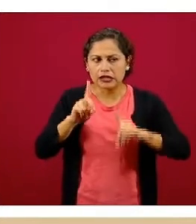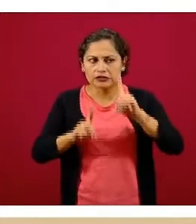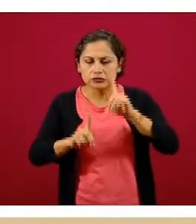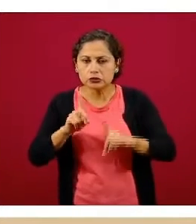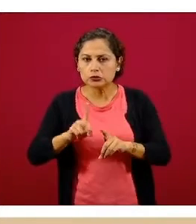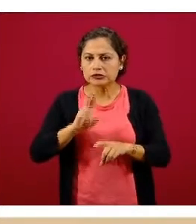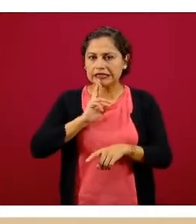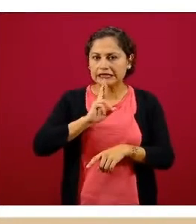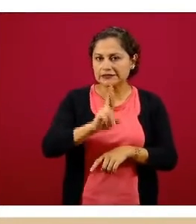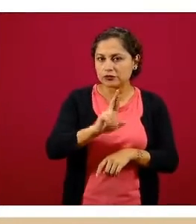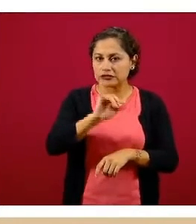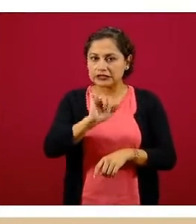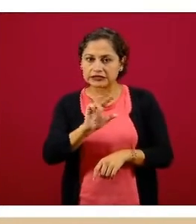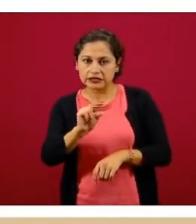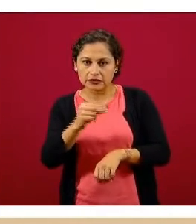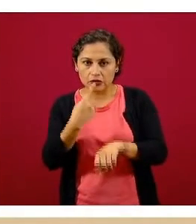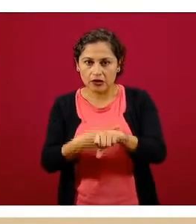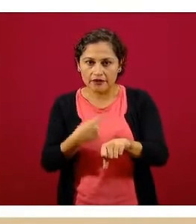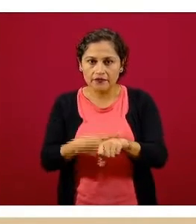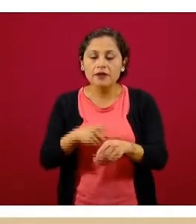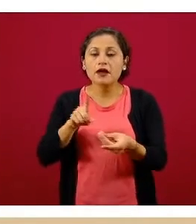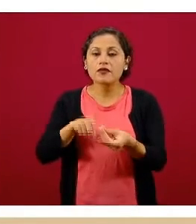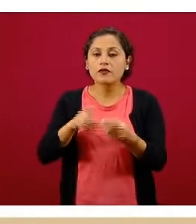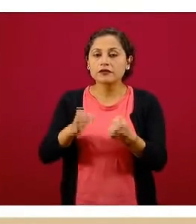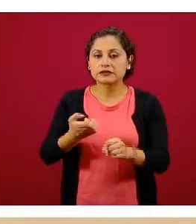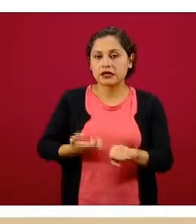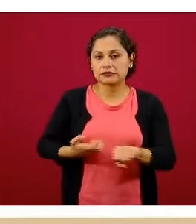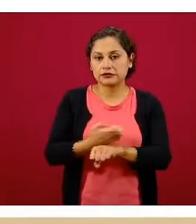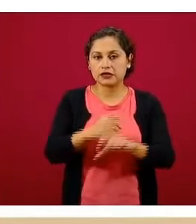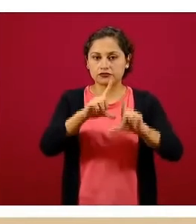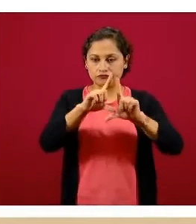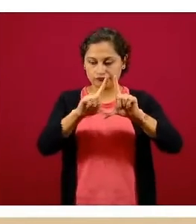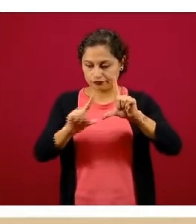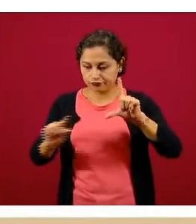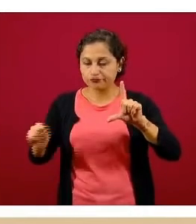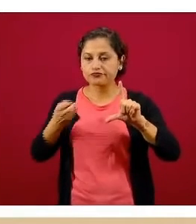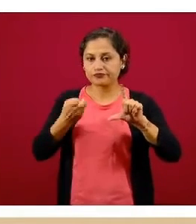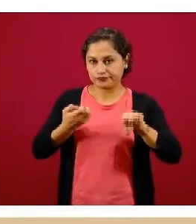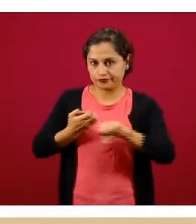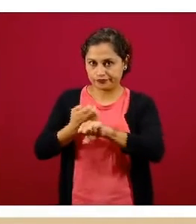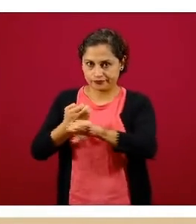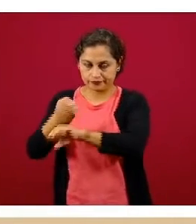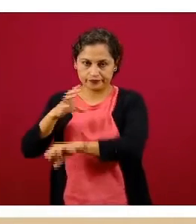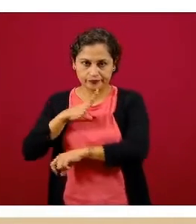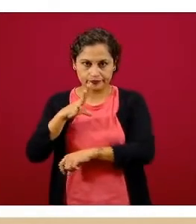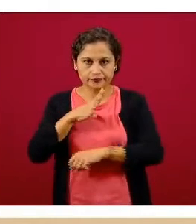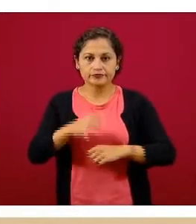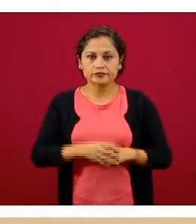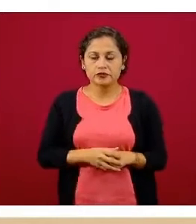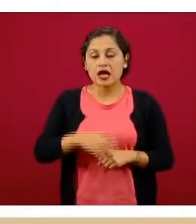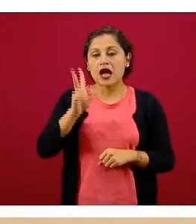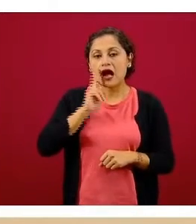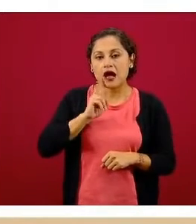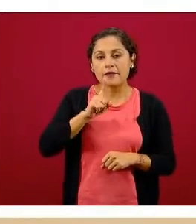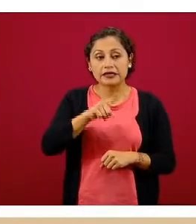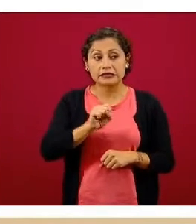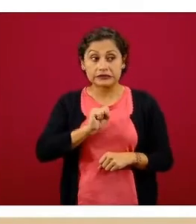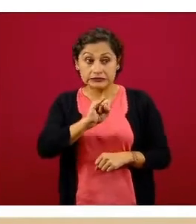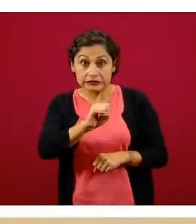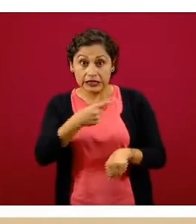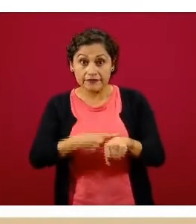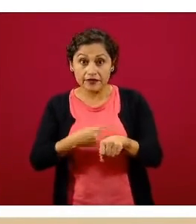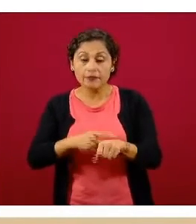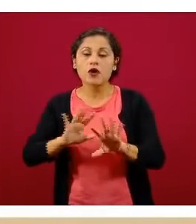todavía esperando un resultado de laboratorio para ver si se descartan o pasan a formar parte de la carga.